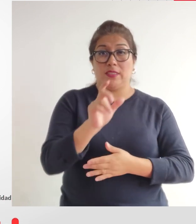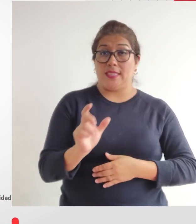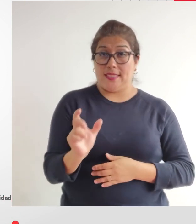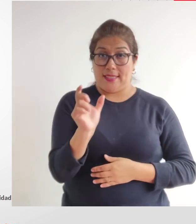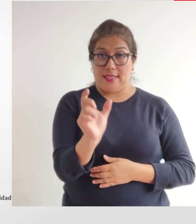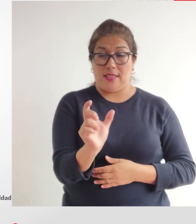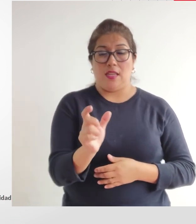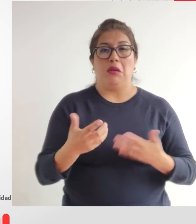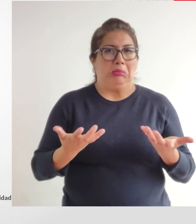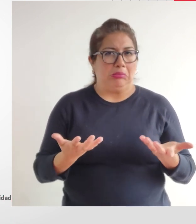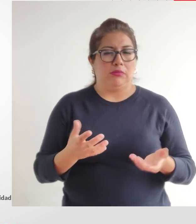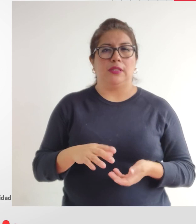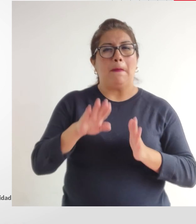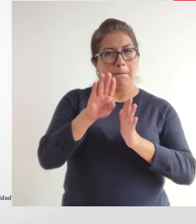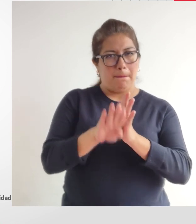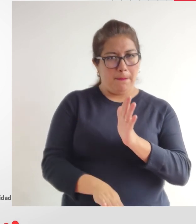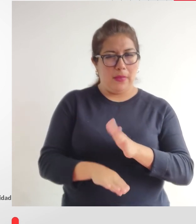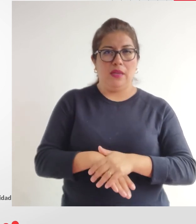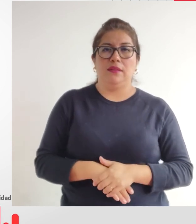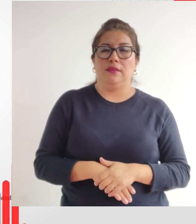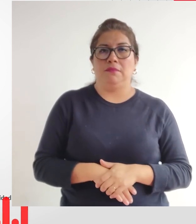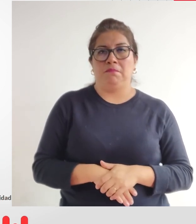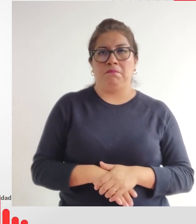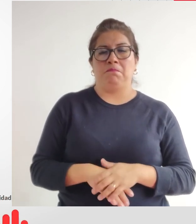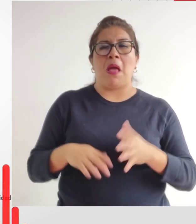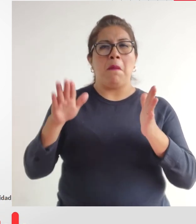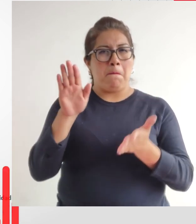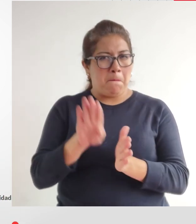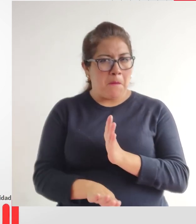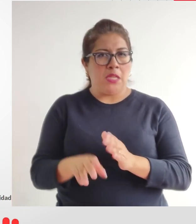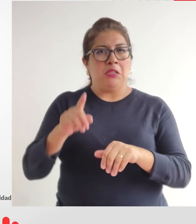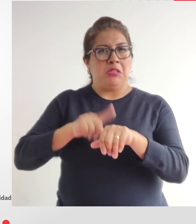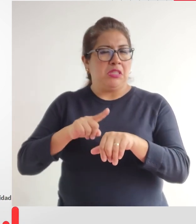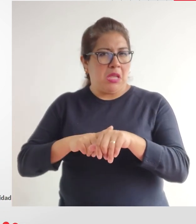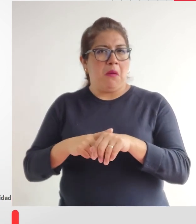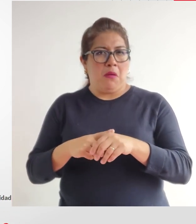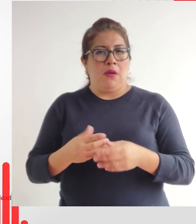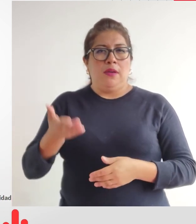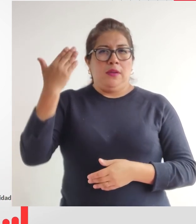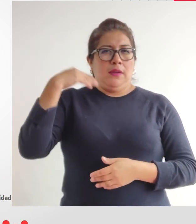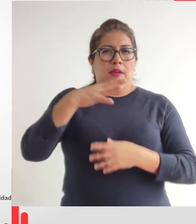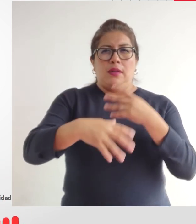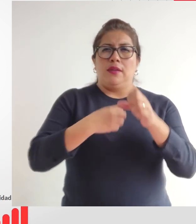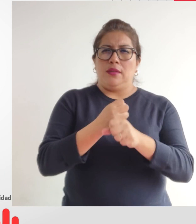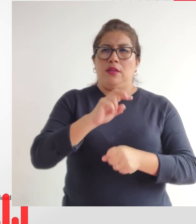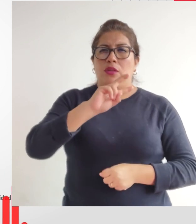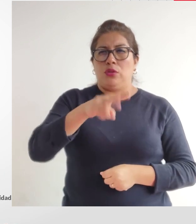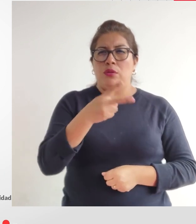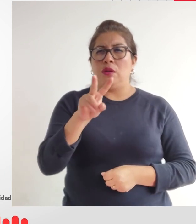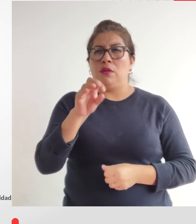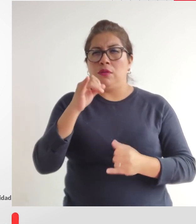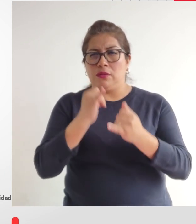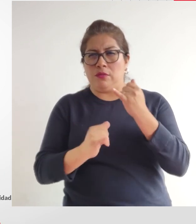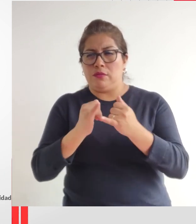discapacidad es muy mucho menor que el que hasta el año 2020 o finales de